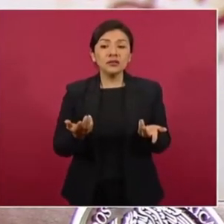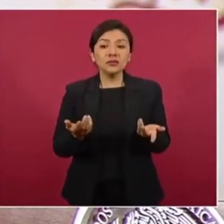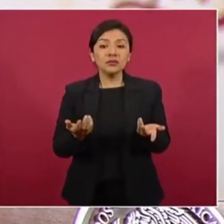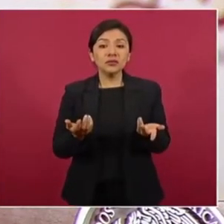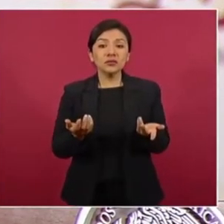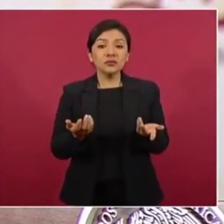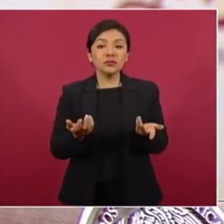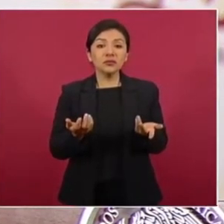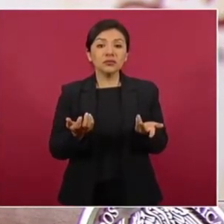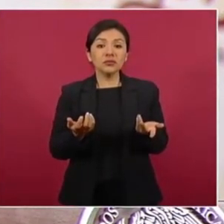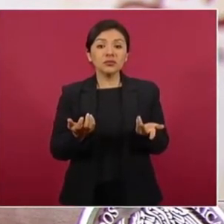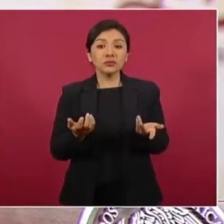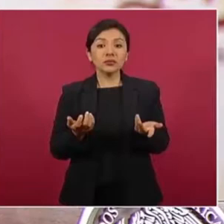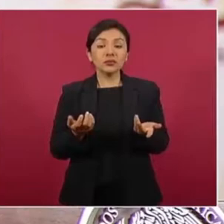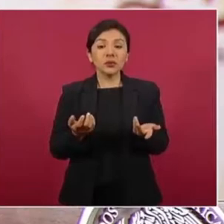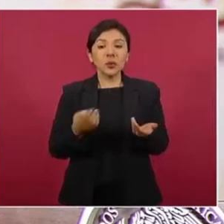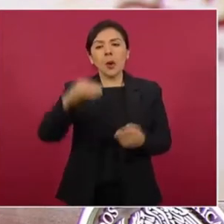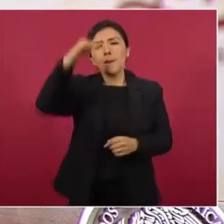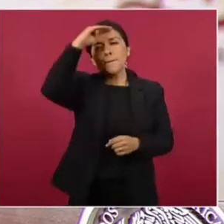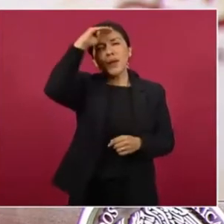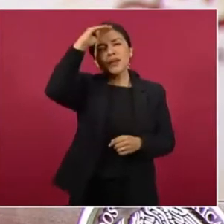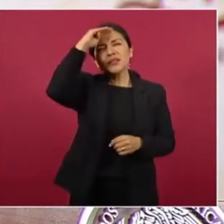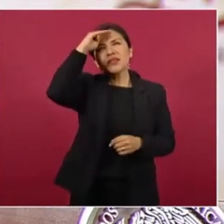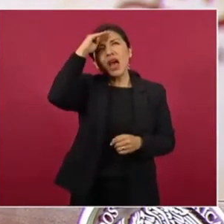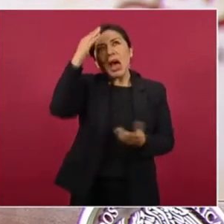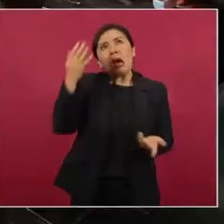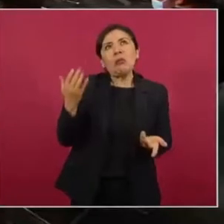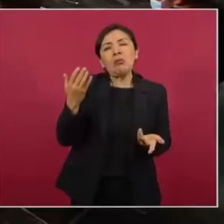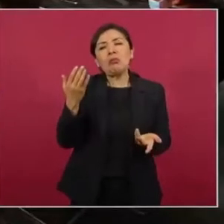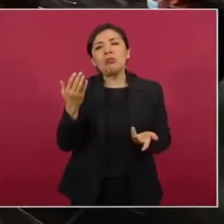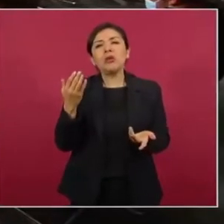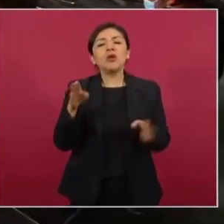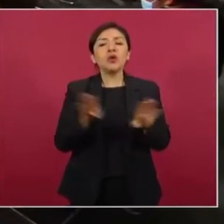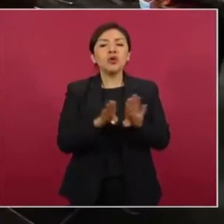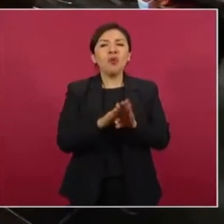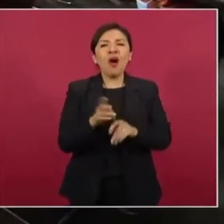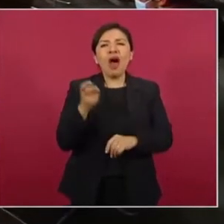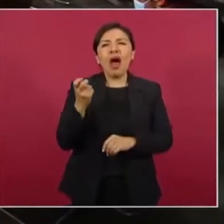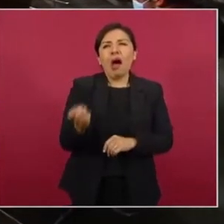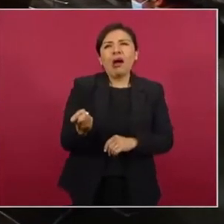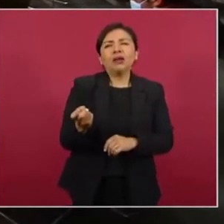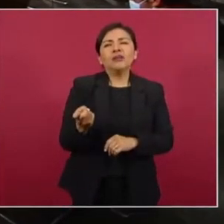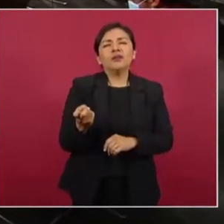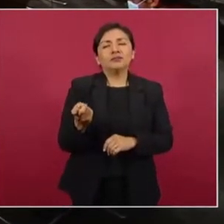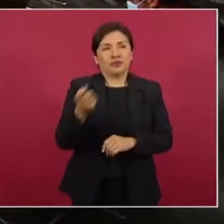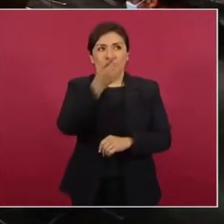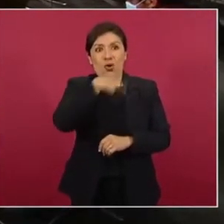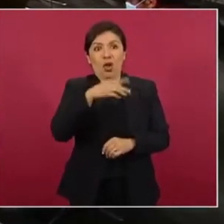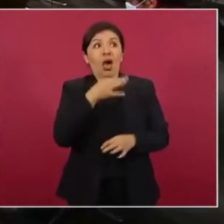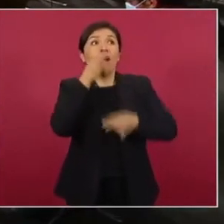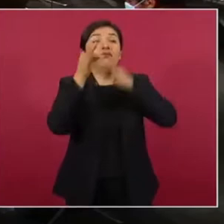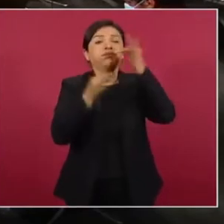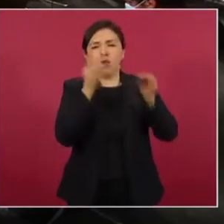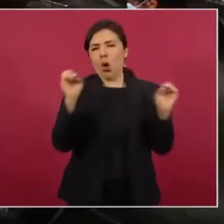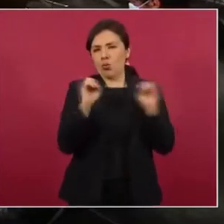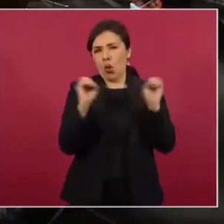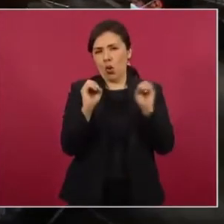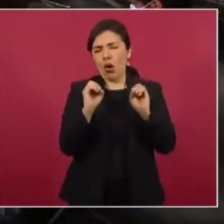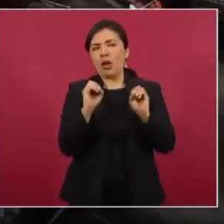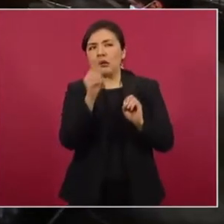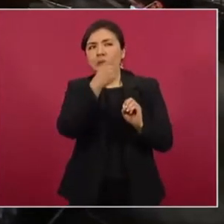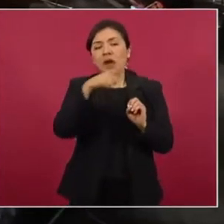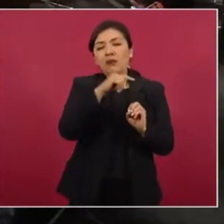se consideraba sin que lo dijeran porque las